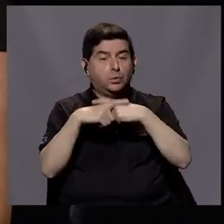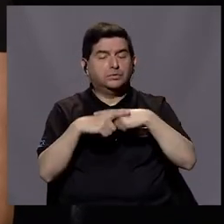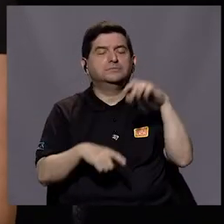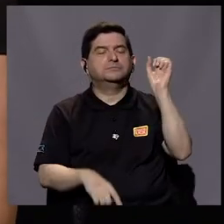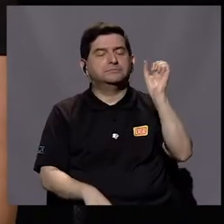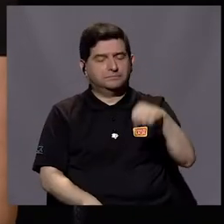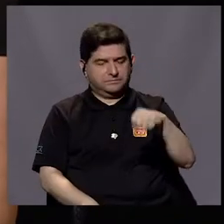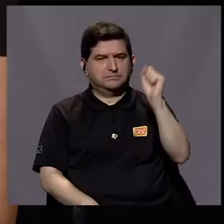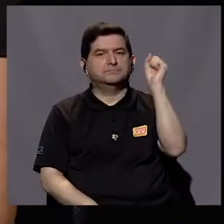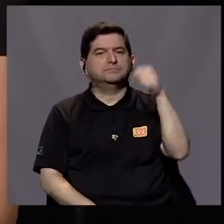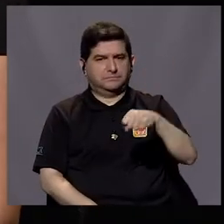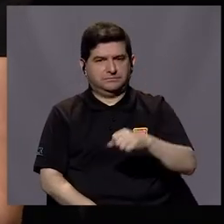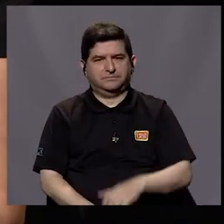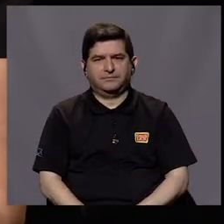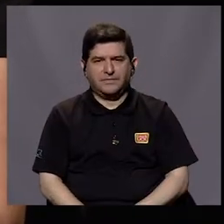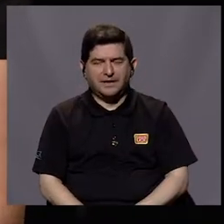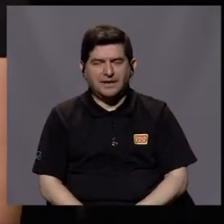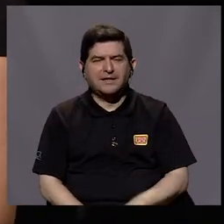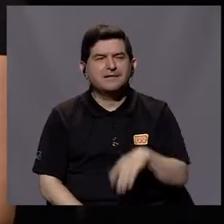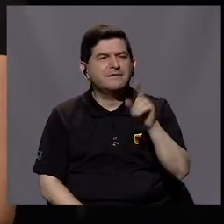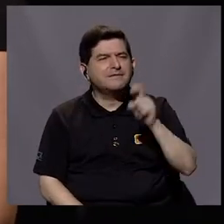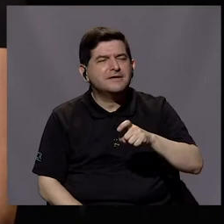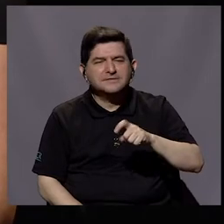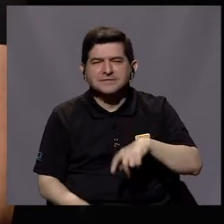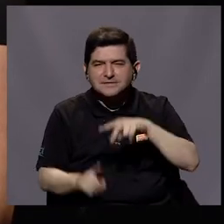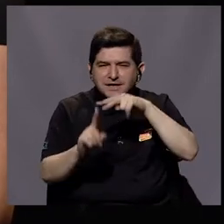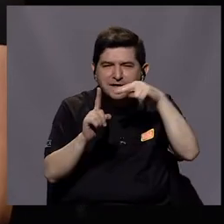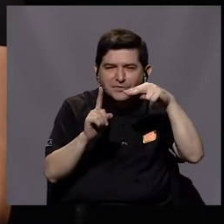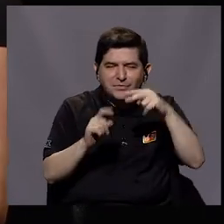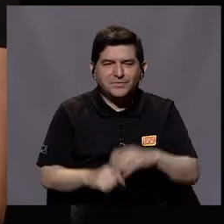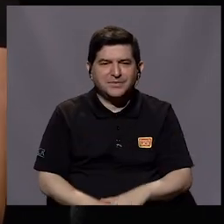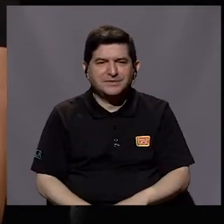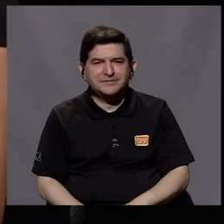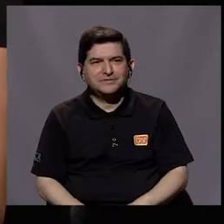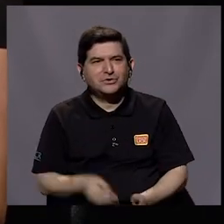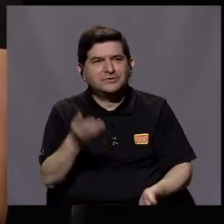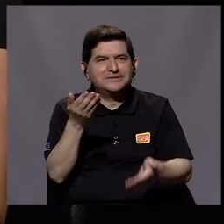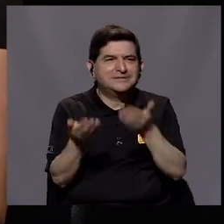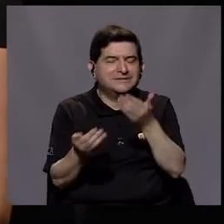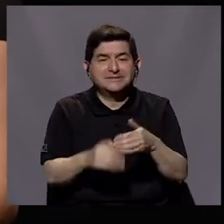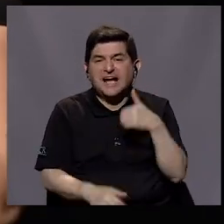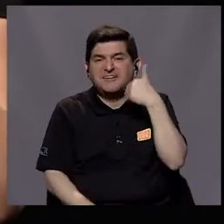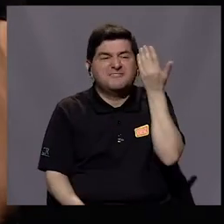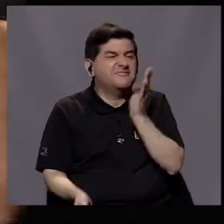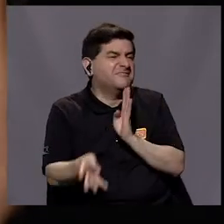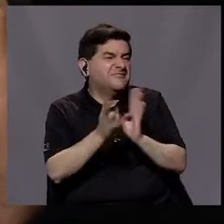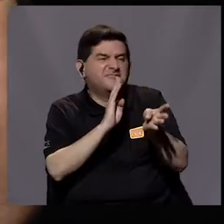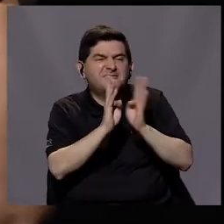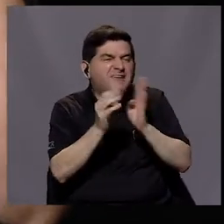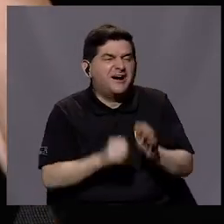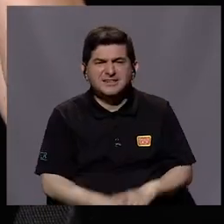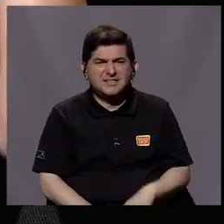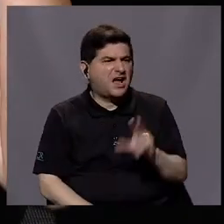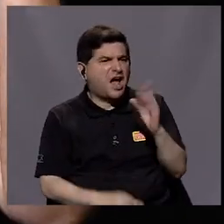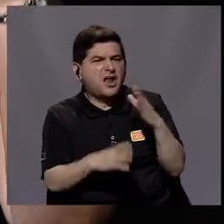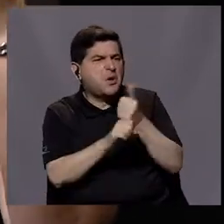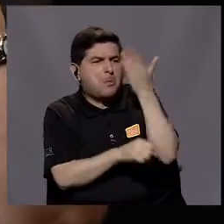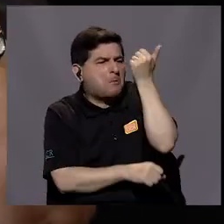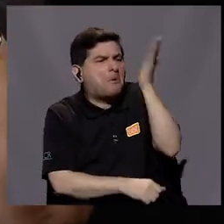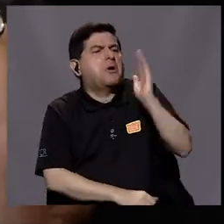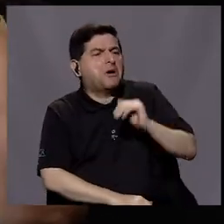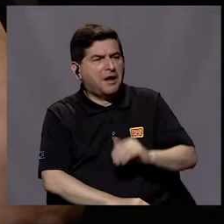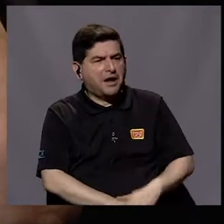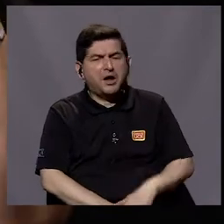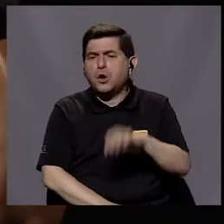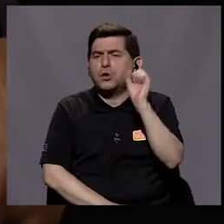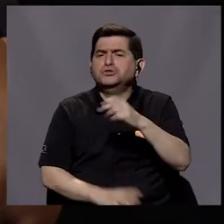complejo, ¿verdad? Yo creo que tenemos que verlo con un lente, es muy fácil hablar y decir, ¿por qué no hizo?